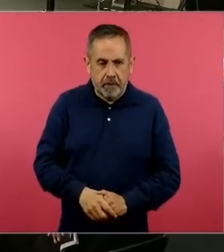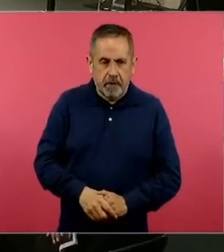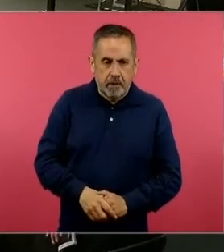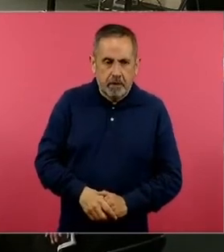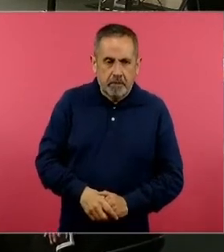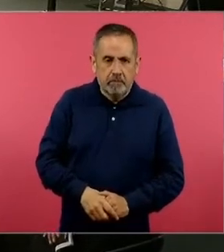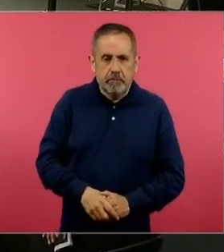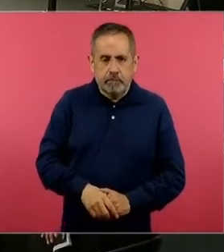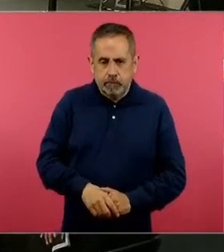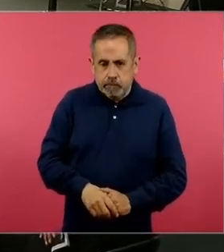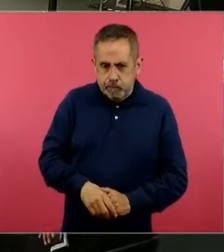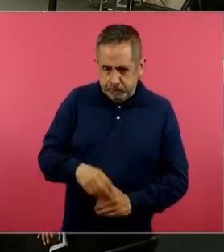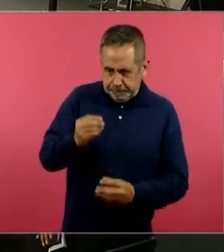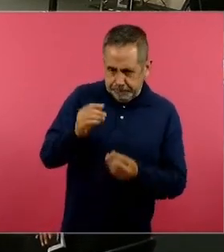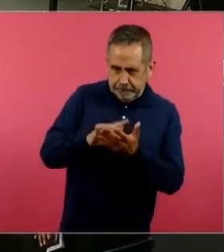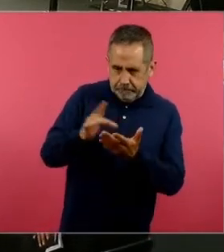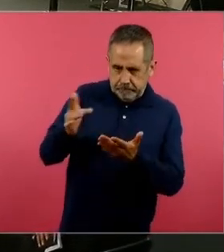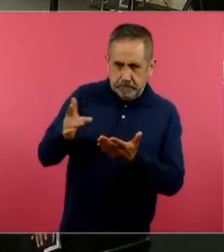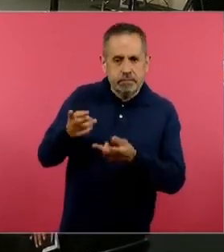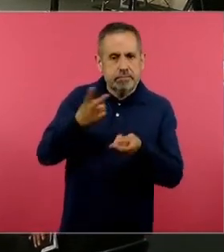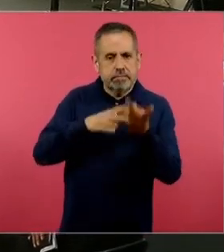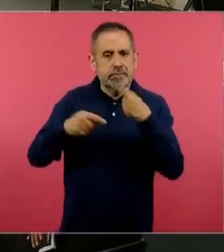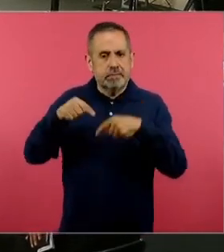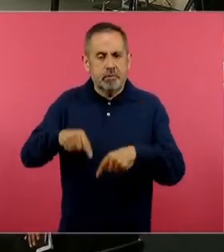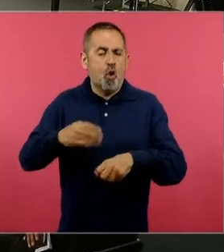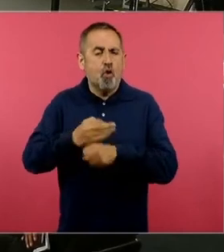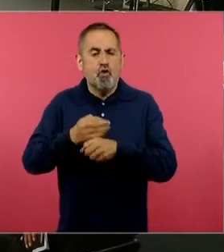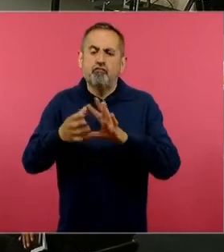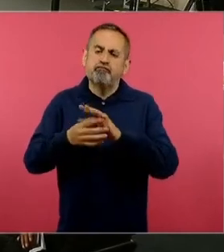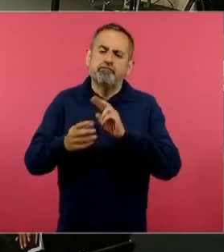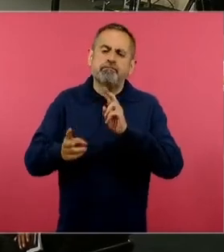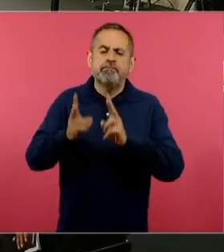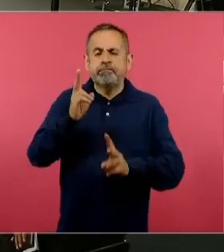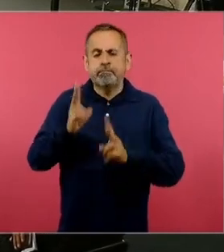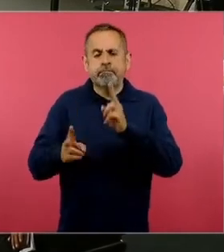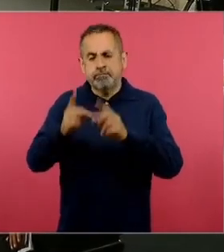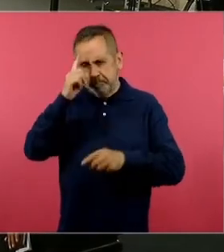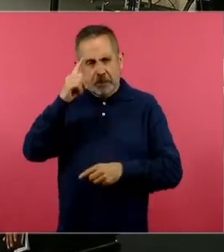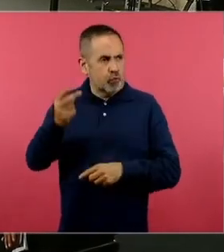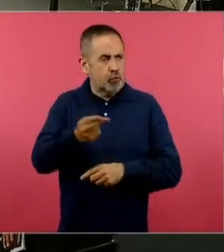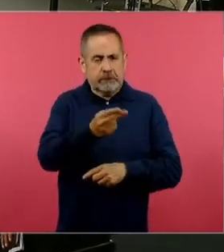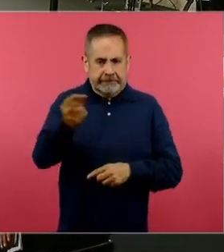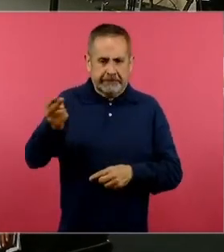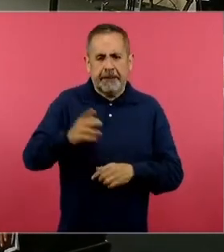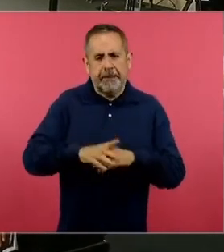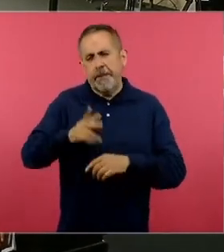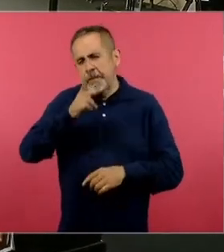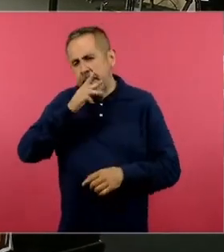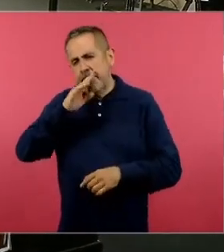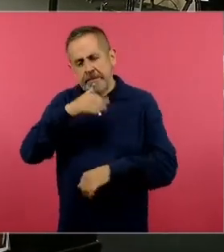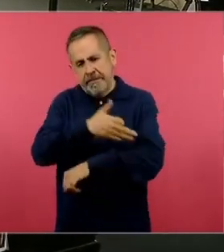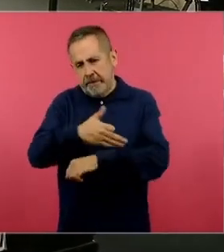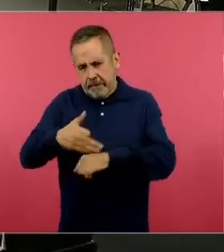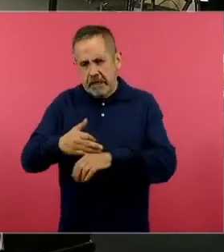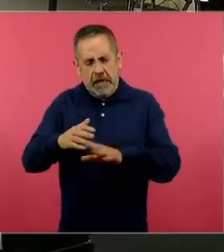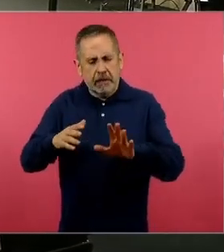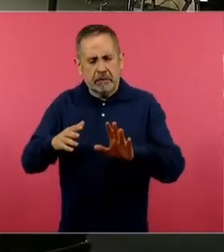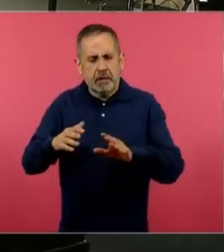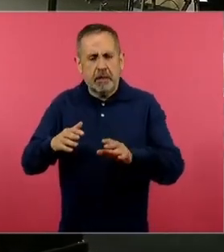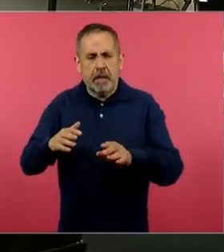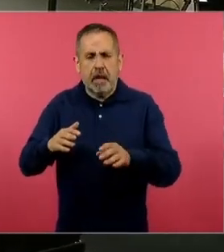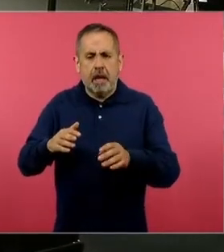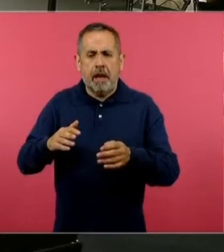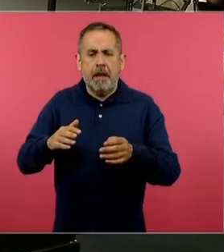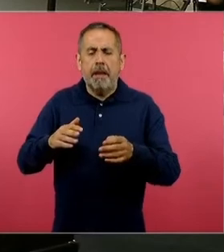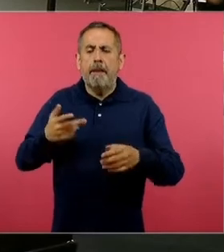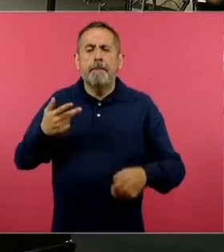Muchas gracias por su presencia en esta tarde. Esta charla está dedicada justamente a ustedes, a los padres de familia y a todas las personas interesadas en los